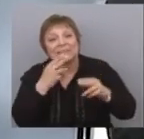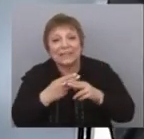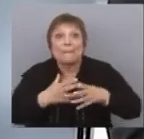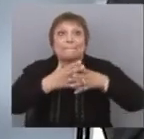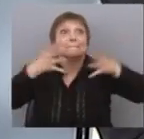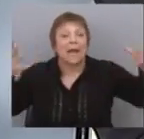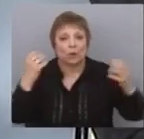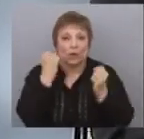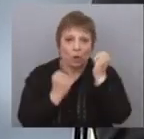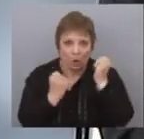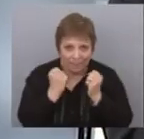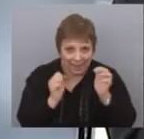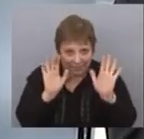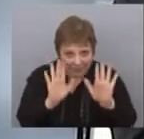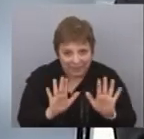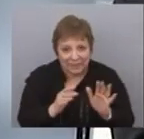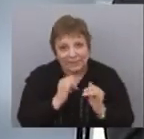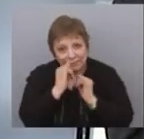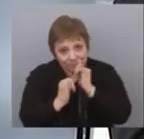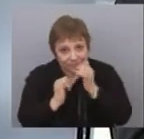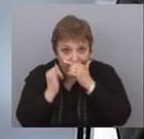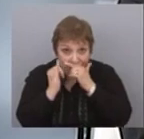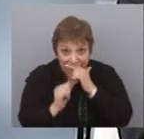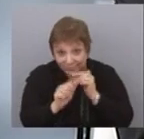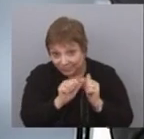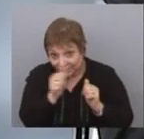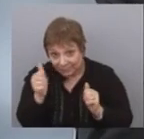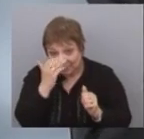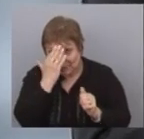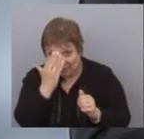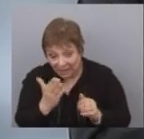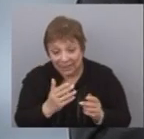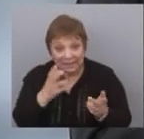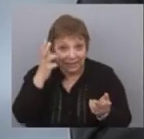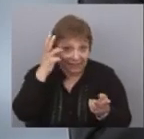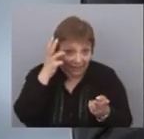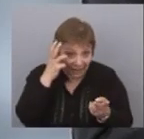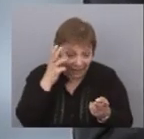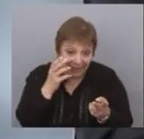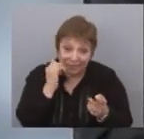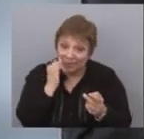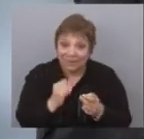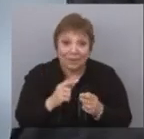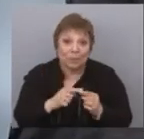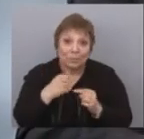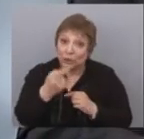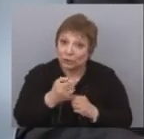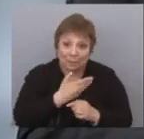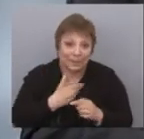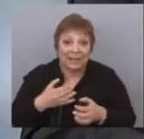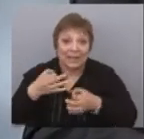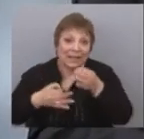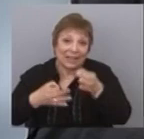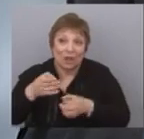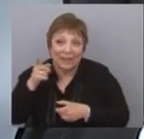bueno, está preanunciado que si gana el Frente Amplio, gana Tabaré Vázquez, es el próximo presidente, el contador